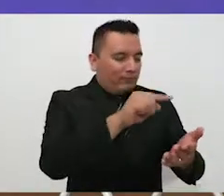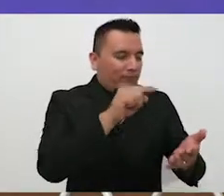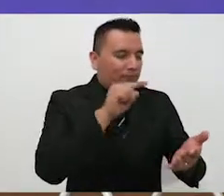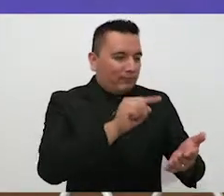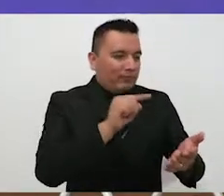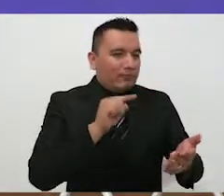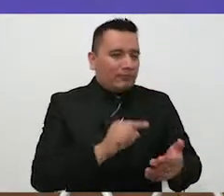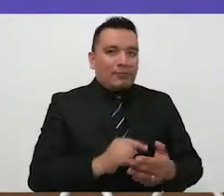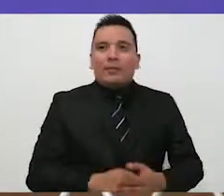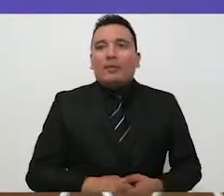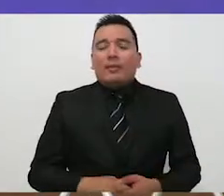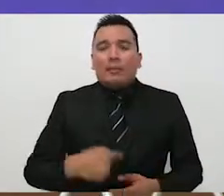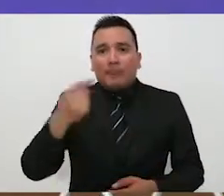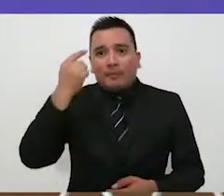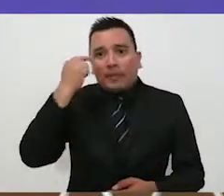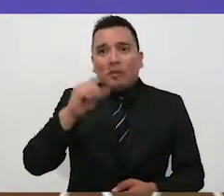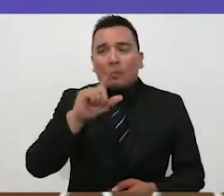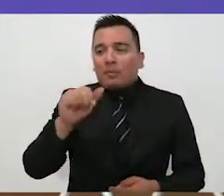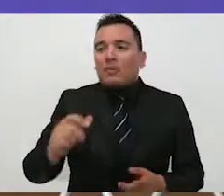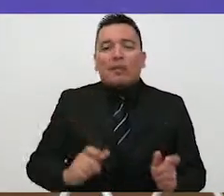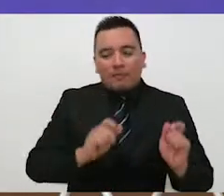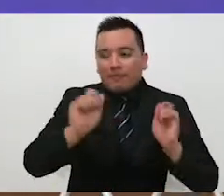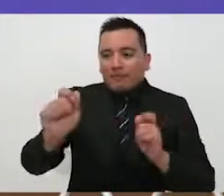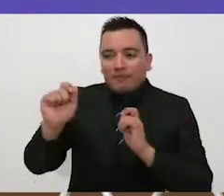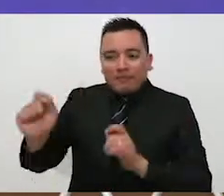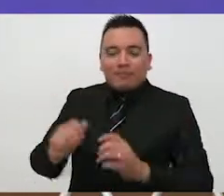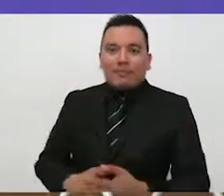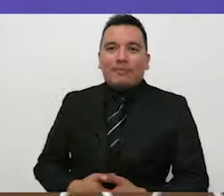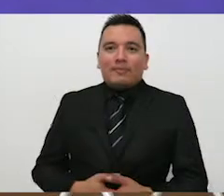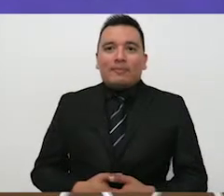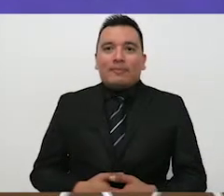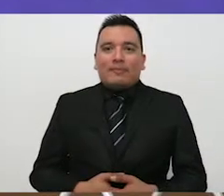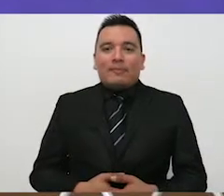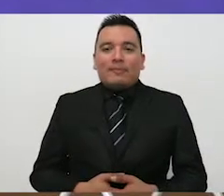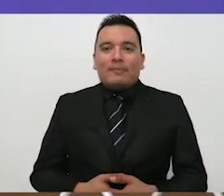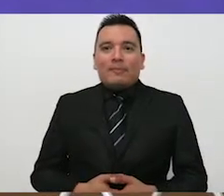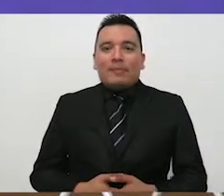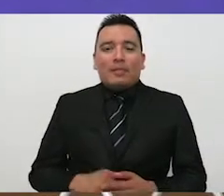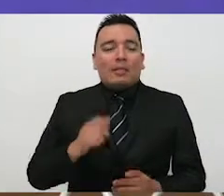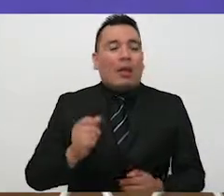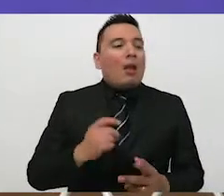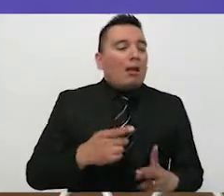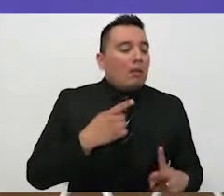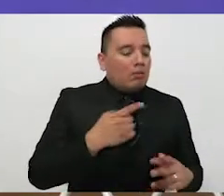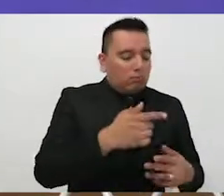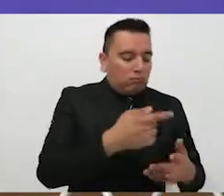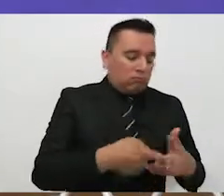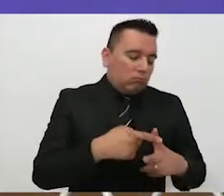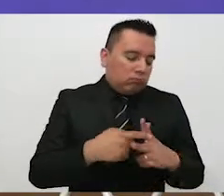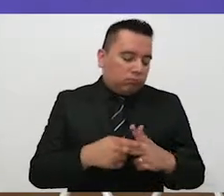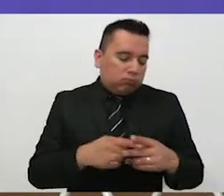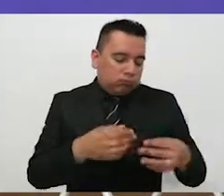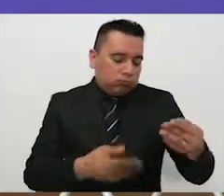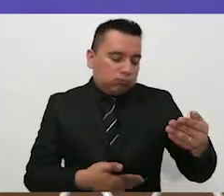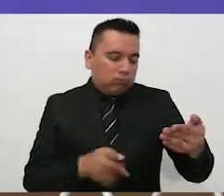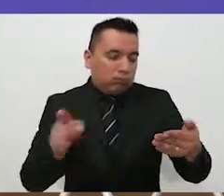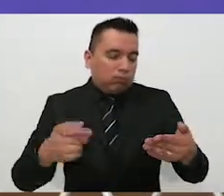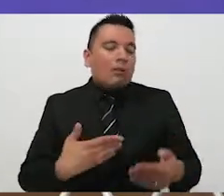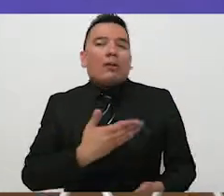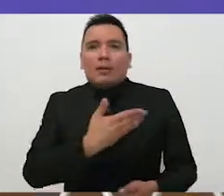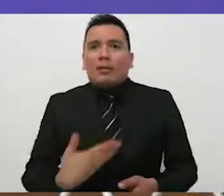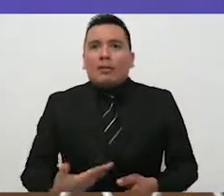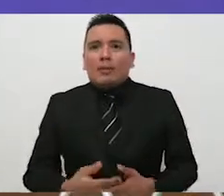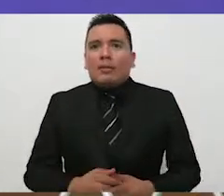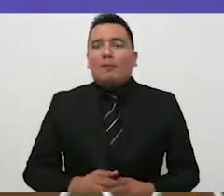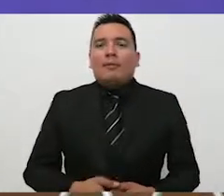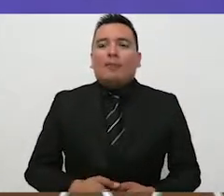esos finalistas en el cabildo. Es decir, el que obtiene mayor número de votos, pues es el alcalde o la alcaldesa. Luego ya